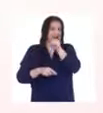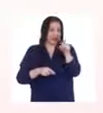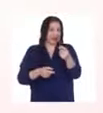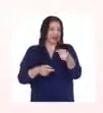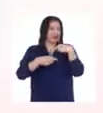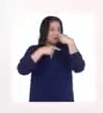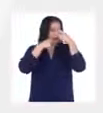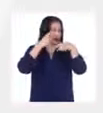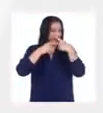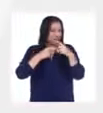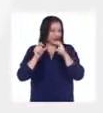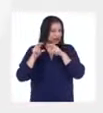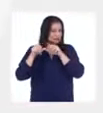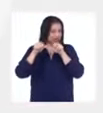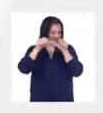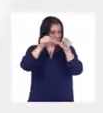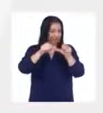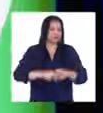va a contar.